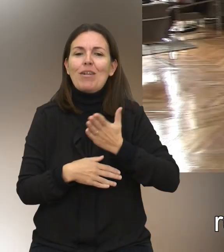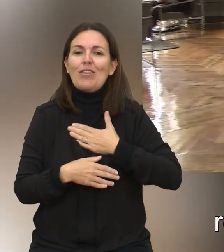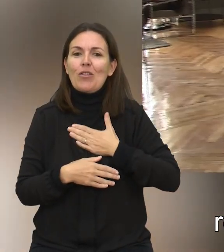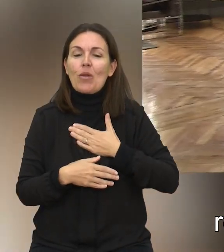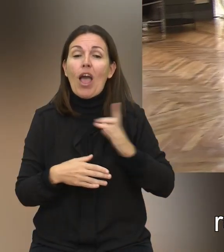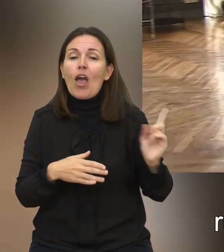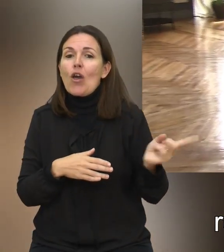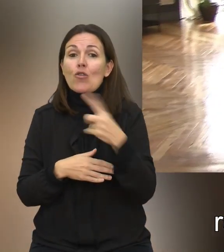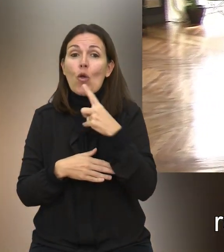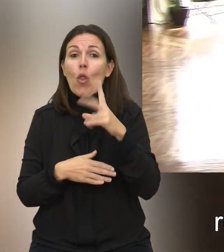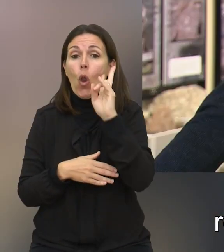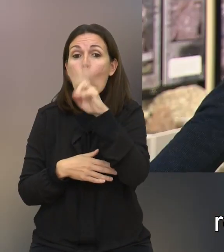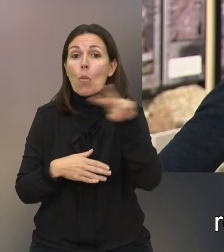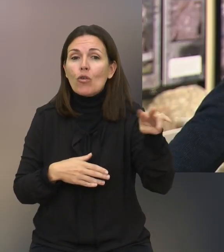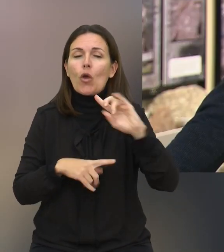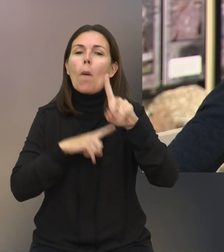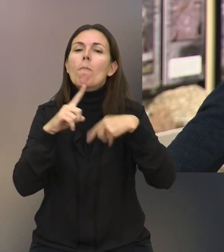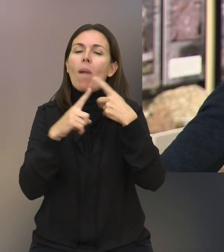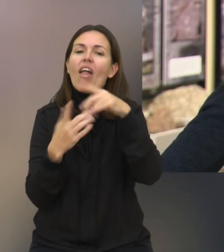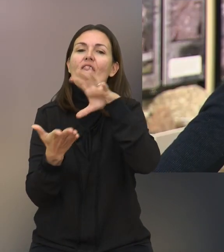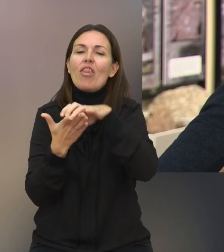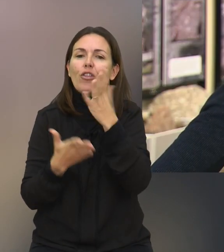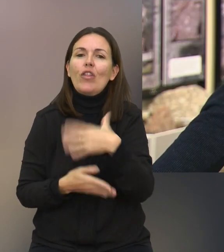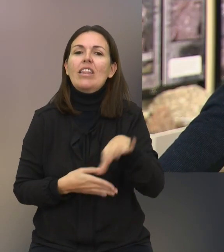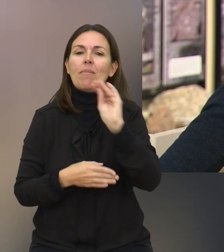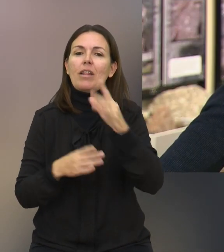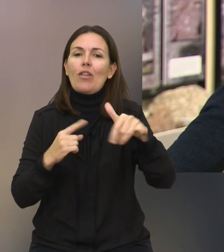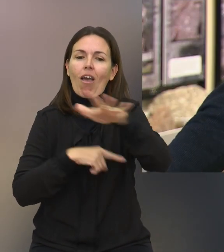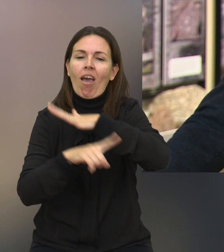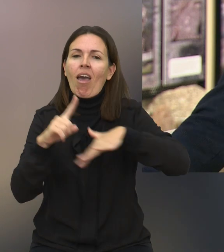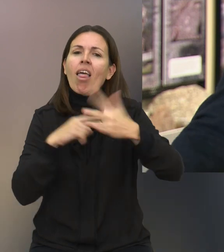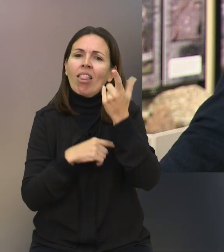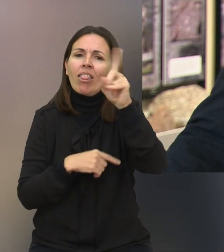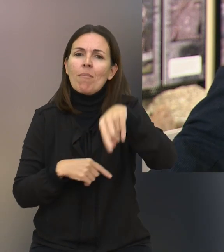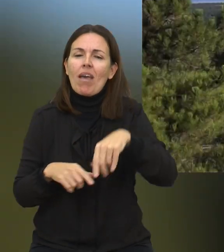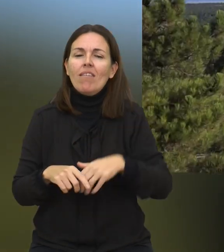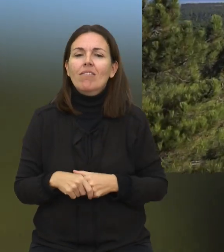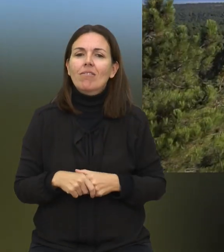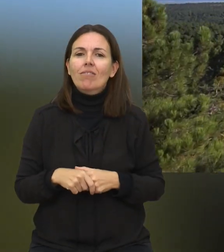recogida en todos nuestros museos y centros de interpretación de la naturaleza.